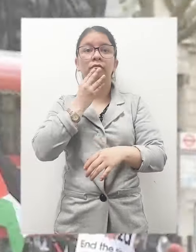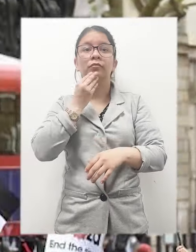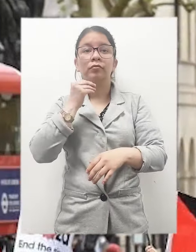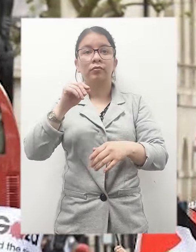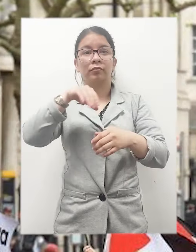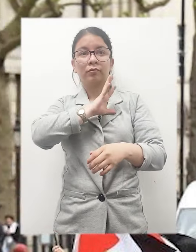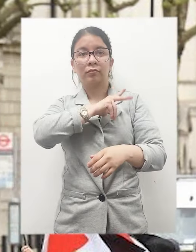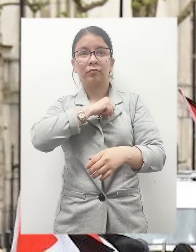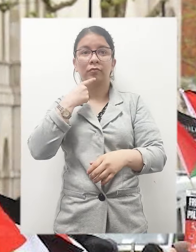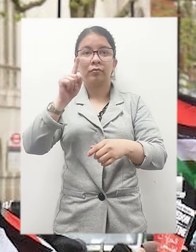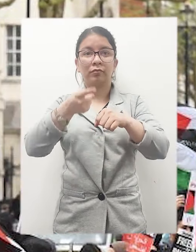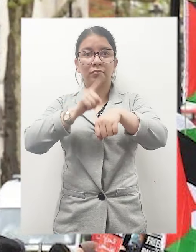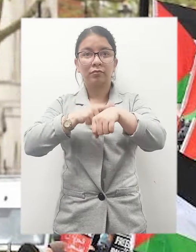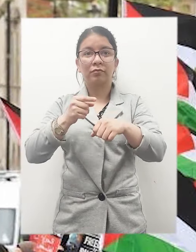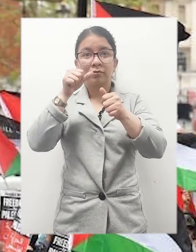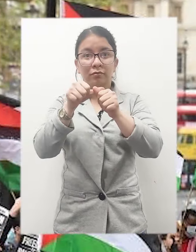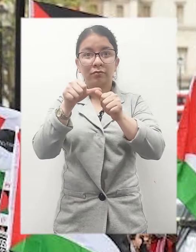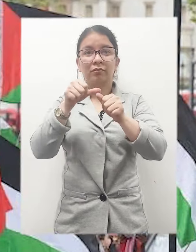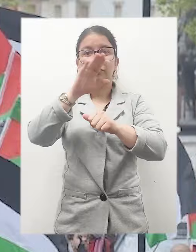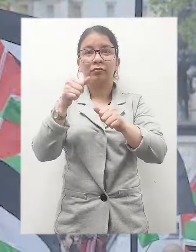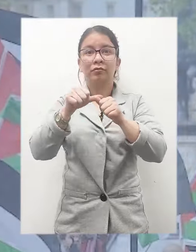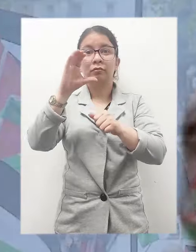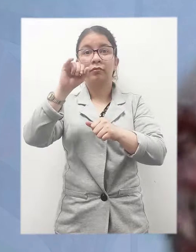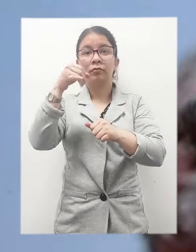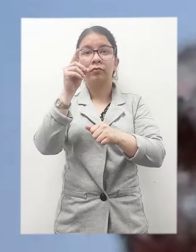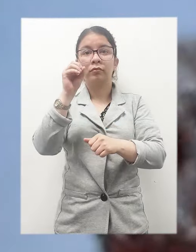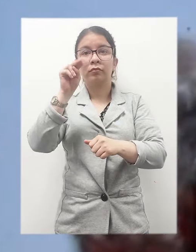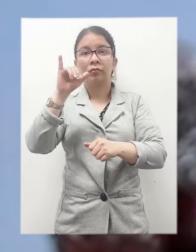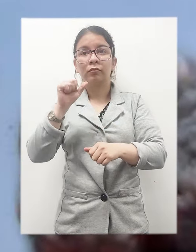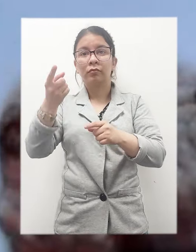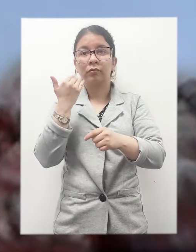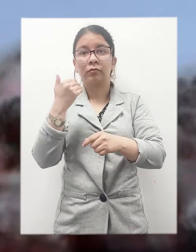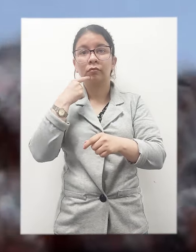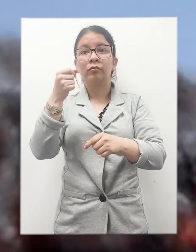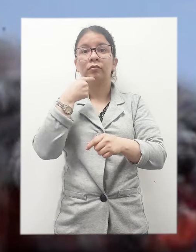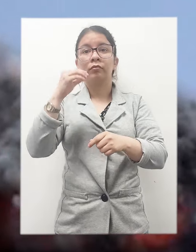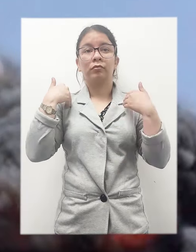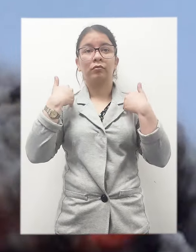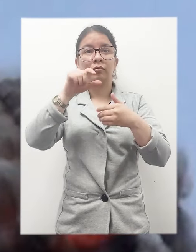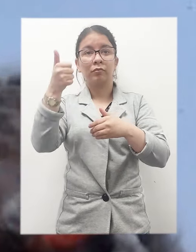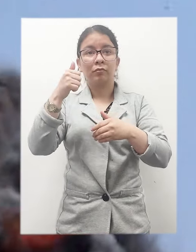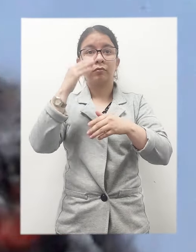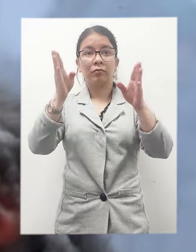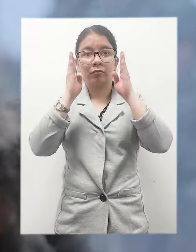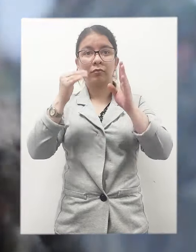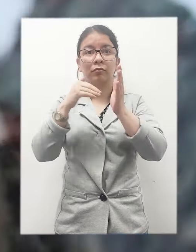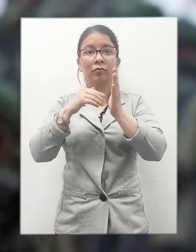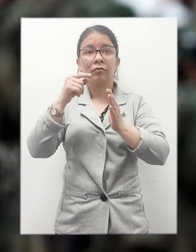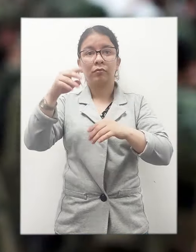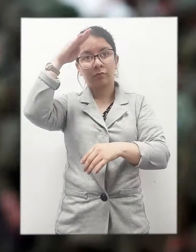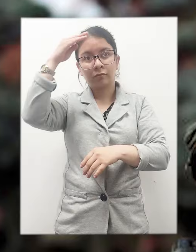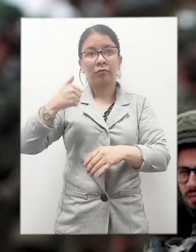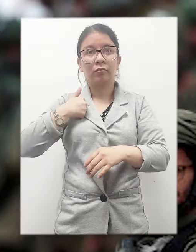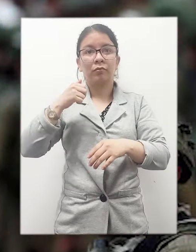Israel y Palestina están cada vez más cerca de una gran escalada en Cisjordania. Entre acusaciones mutuas, una cadena de atentados e